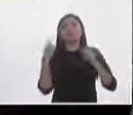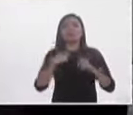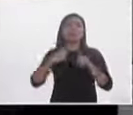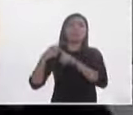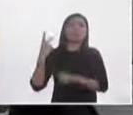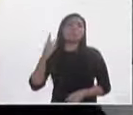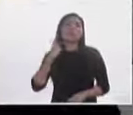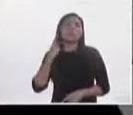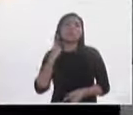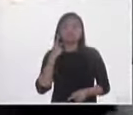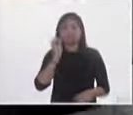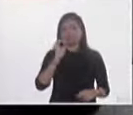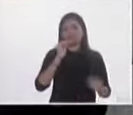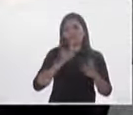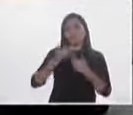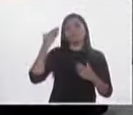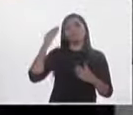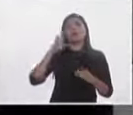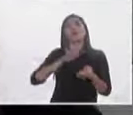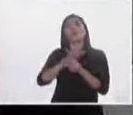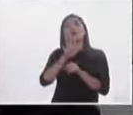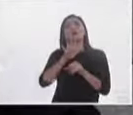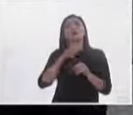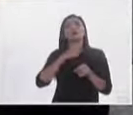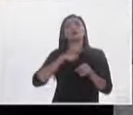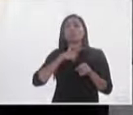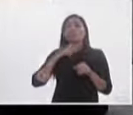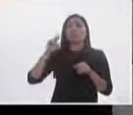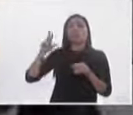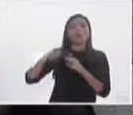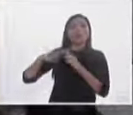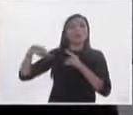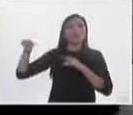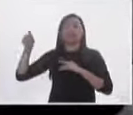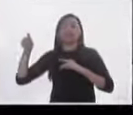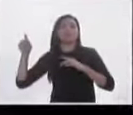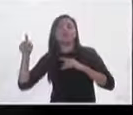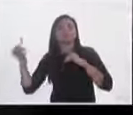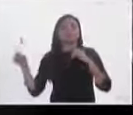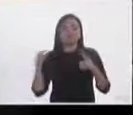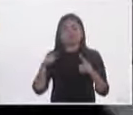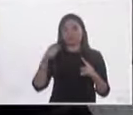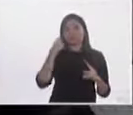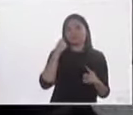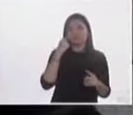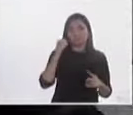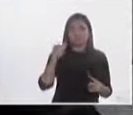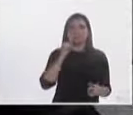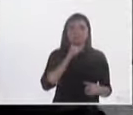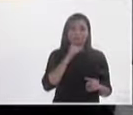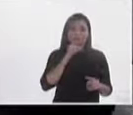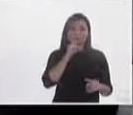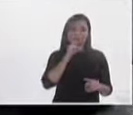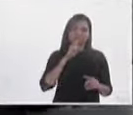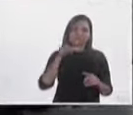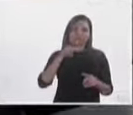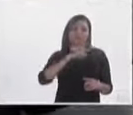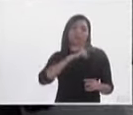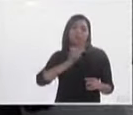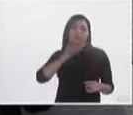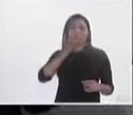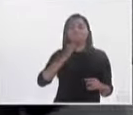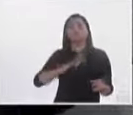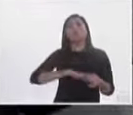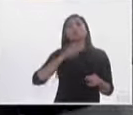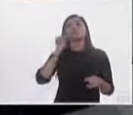políticos que si apostaran más por el emblema de su partido sacarían más votos que cuando quieren vender su nombre. Casi siempre en mi partido resulta. Siempre mi partido tiene